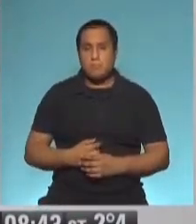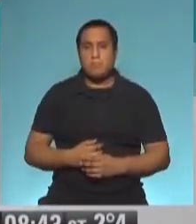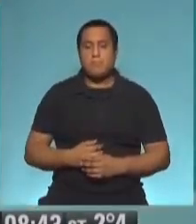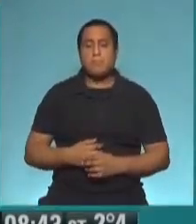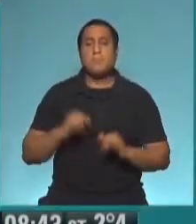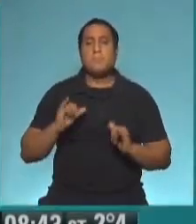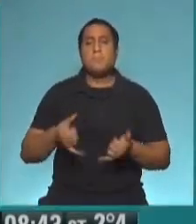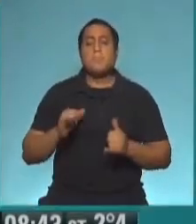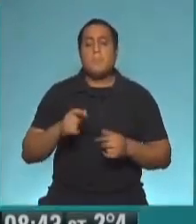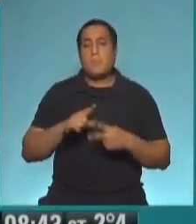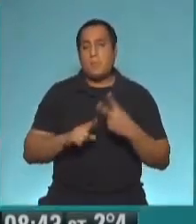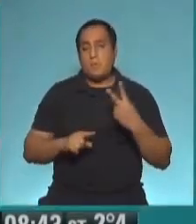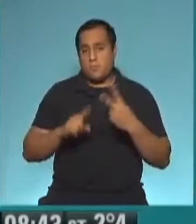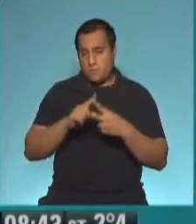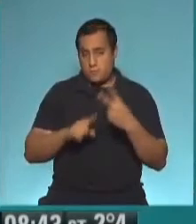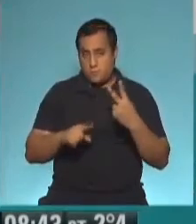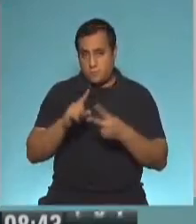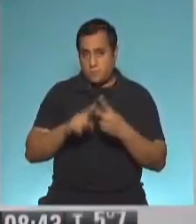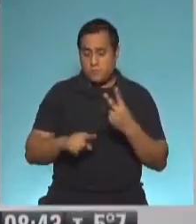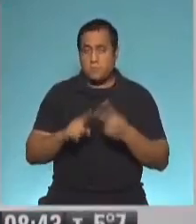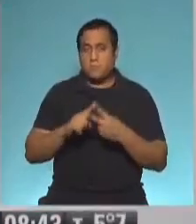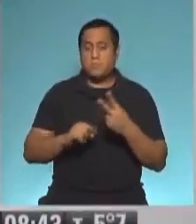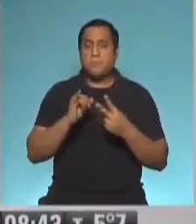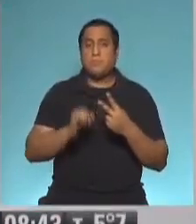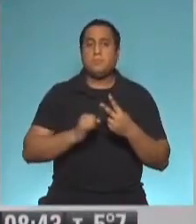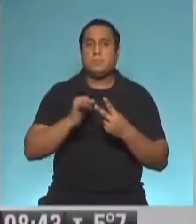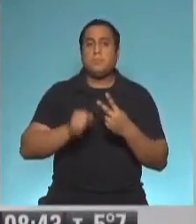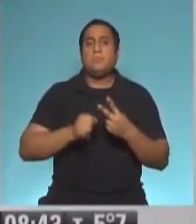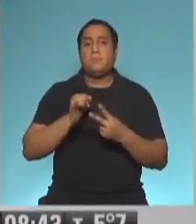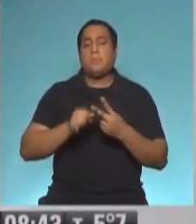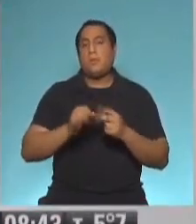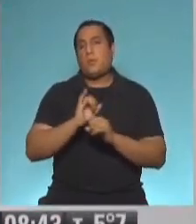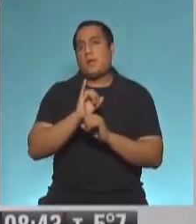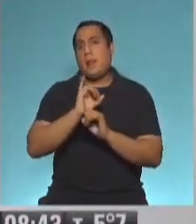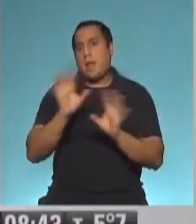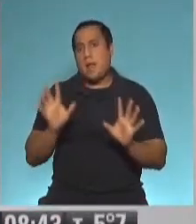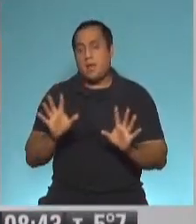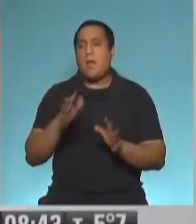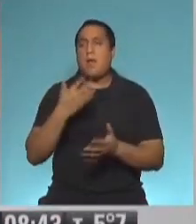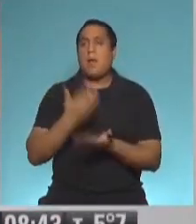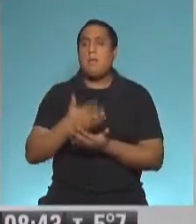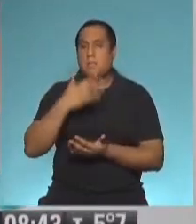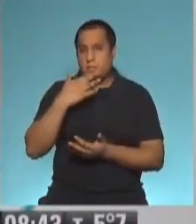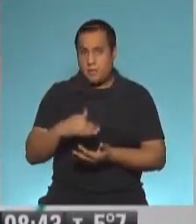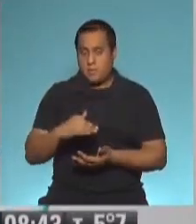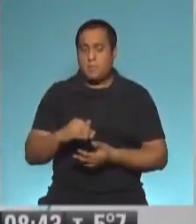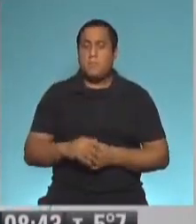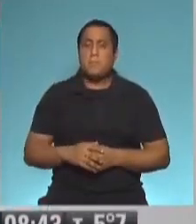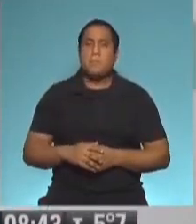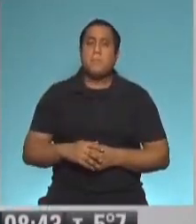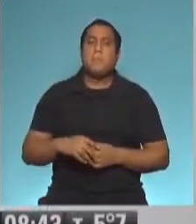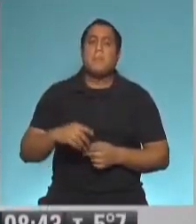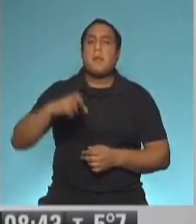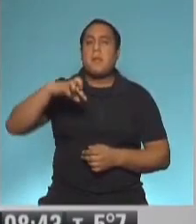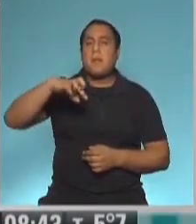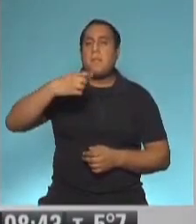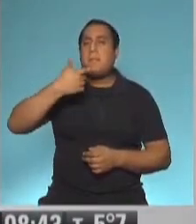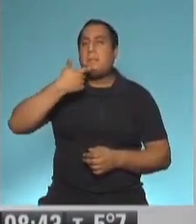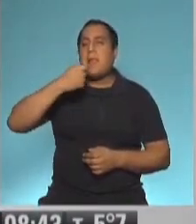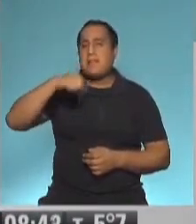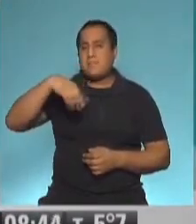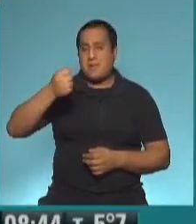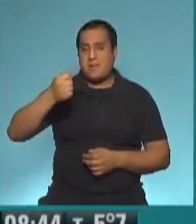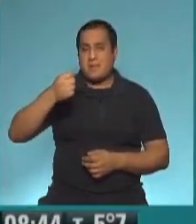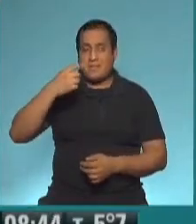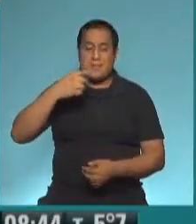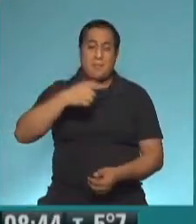Sí, dos cosas respecto a esto. Vale la pena aclararlo para que se pueda entender. El plasma del paciente